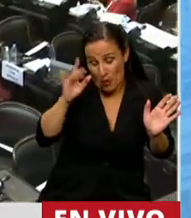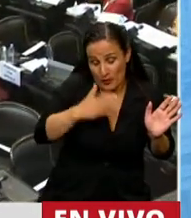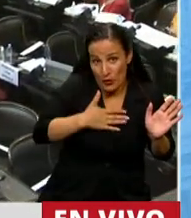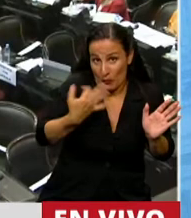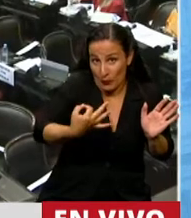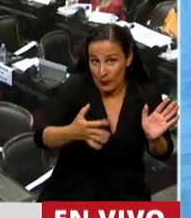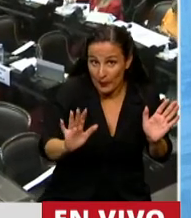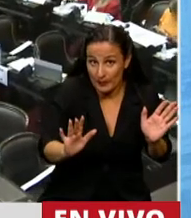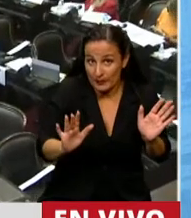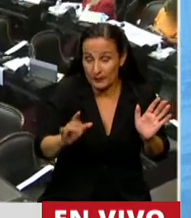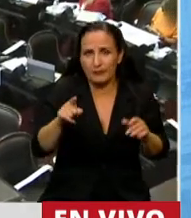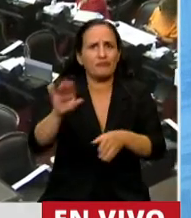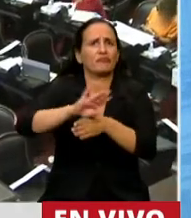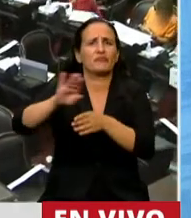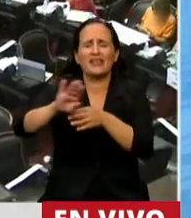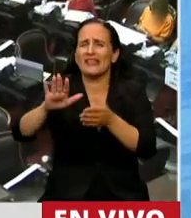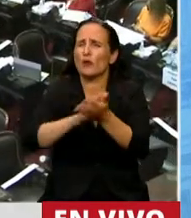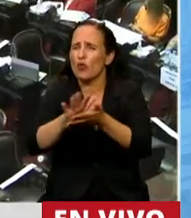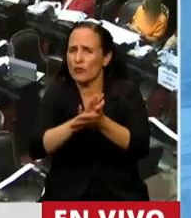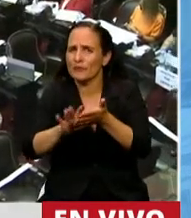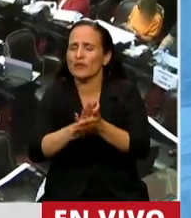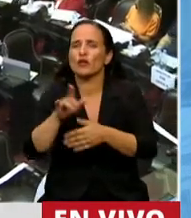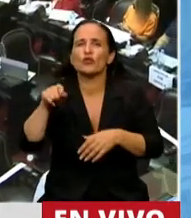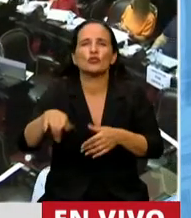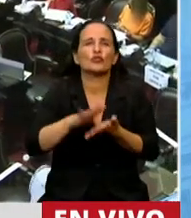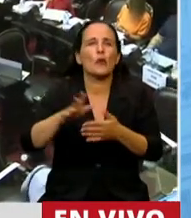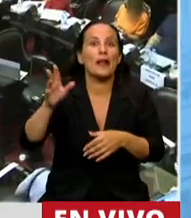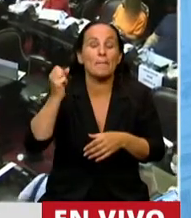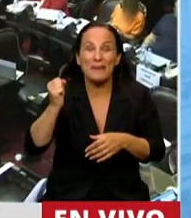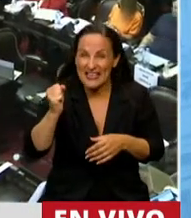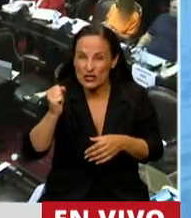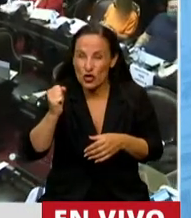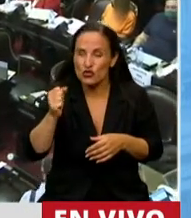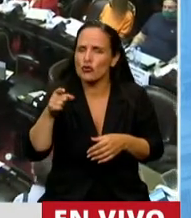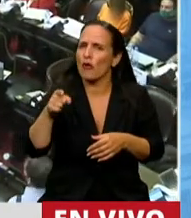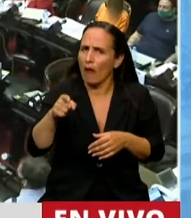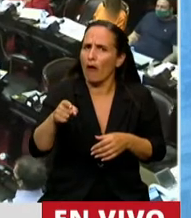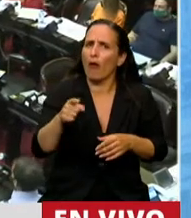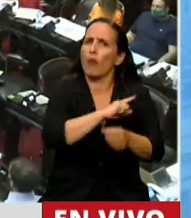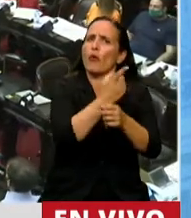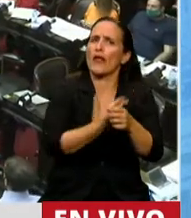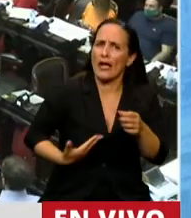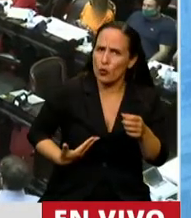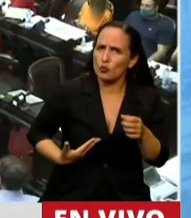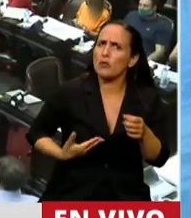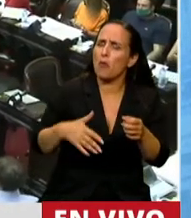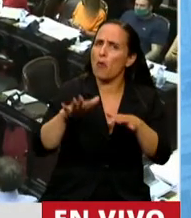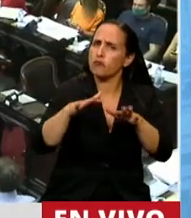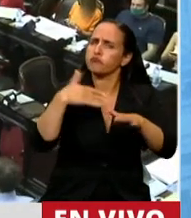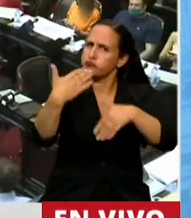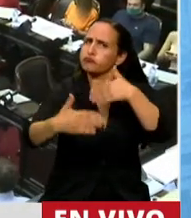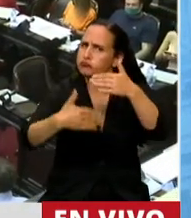cuenta que para resolver el problema de la deuda denominada en pesos, el Poder Ejecutivo normalizó el funcionamiento de ese mercado.